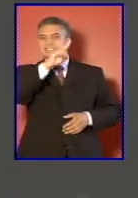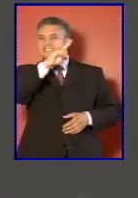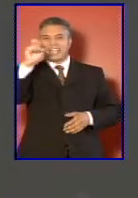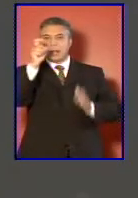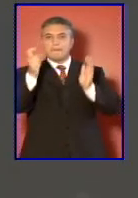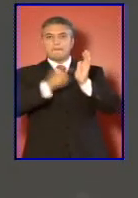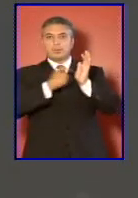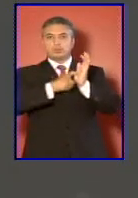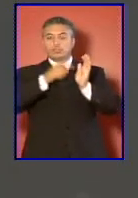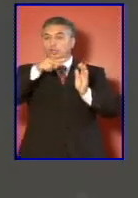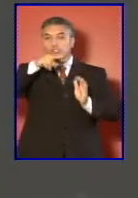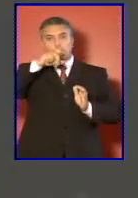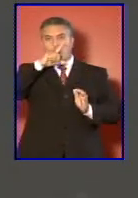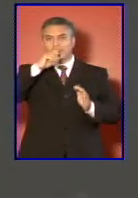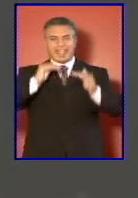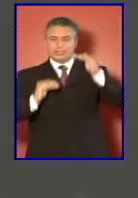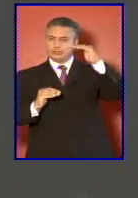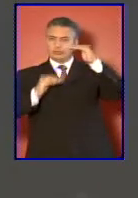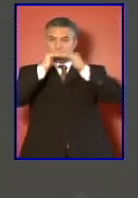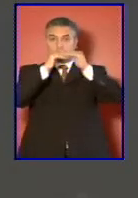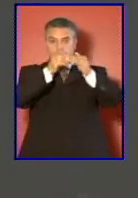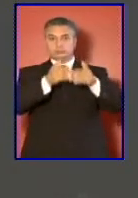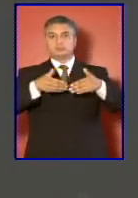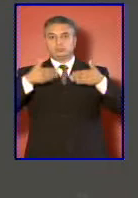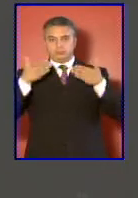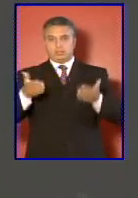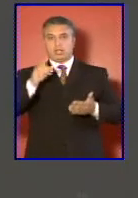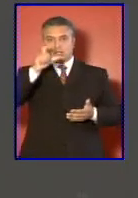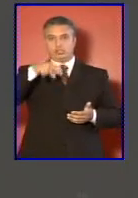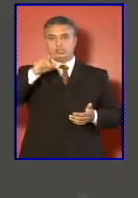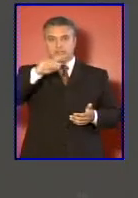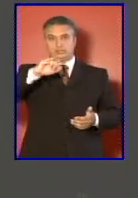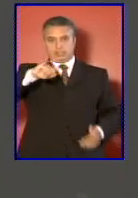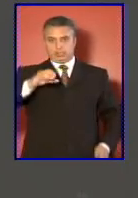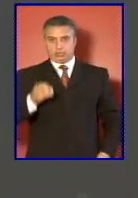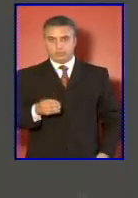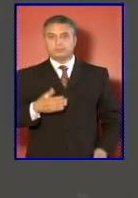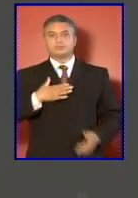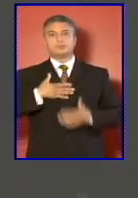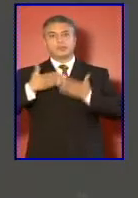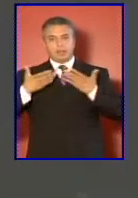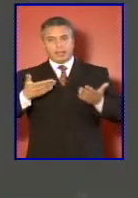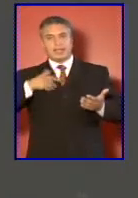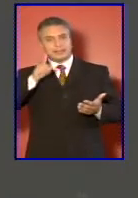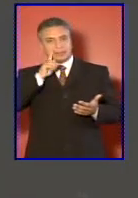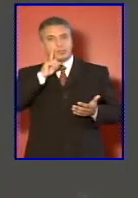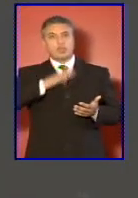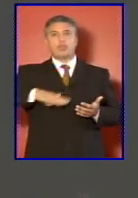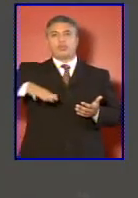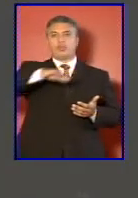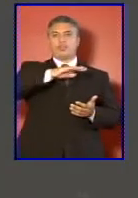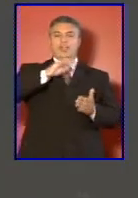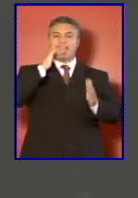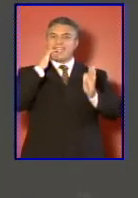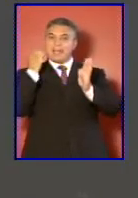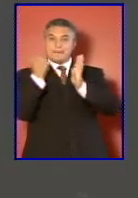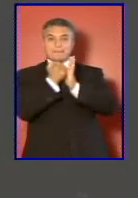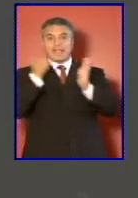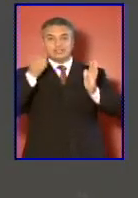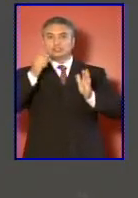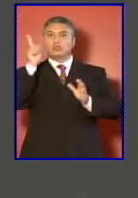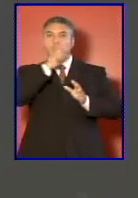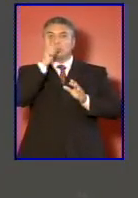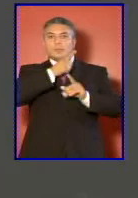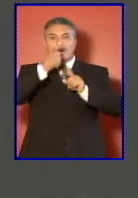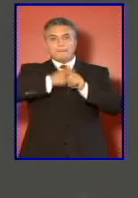que en la evaluación da este consejo hemos tenido un impas con el Consejo de Transparencia en los últimos